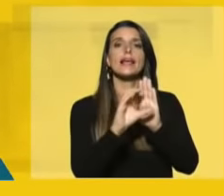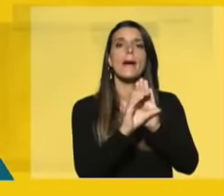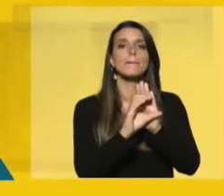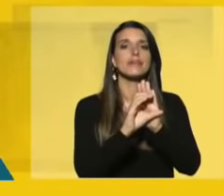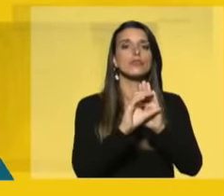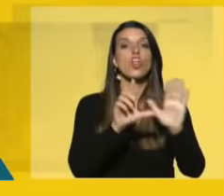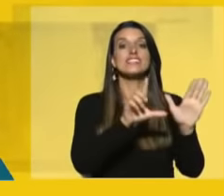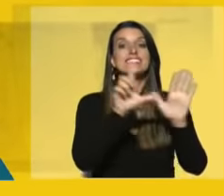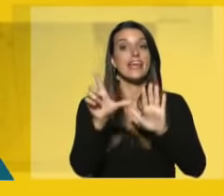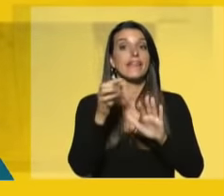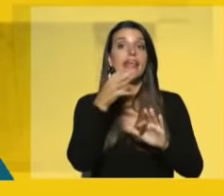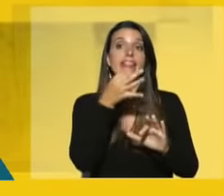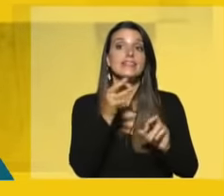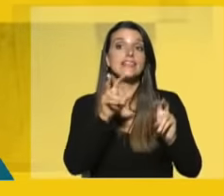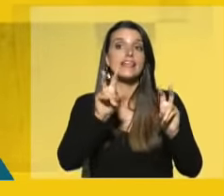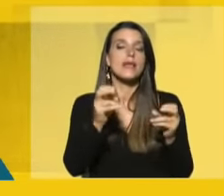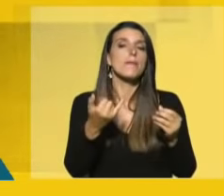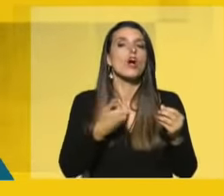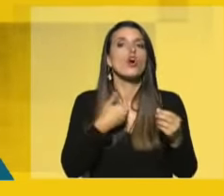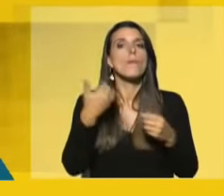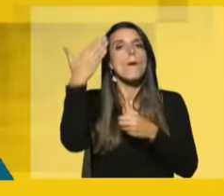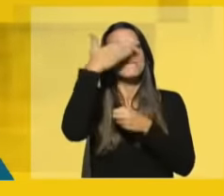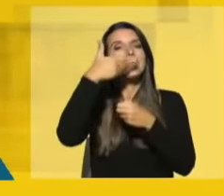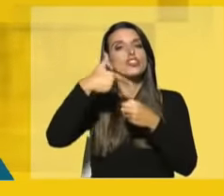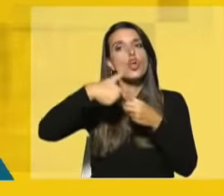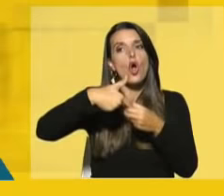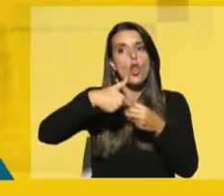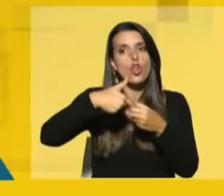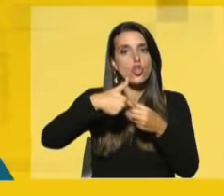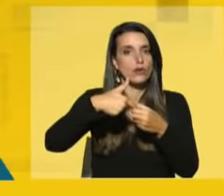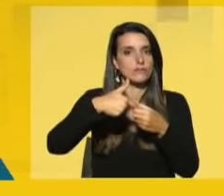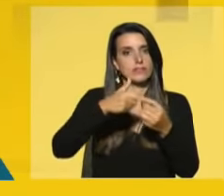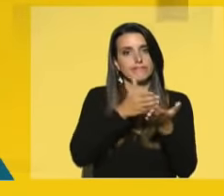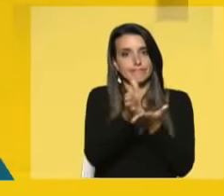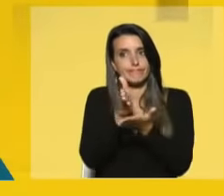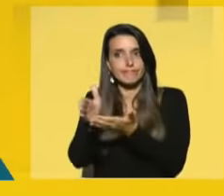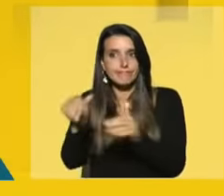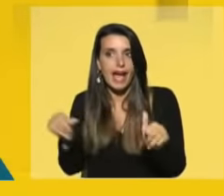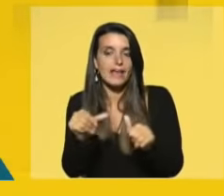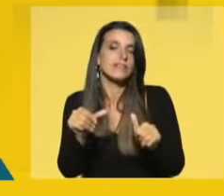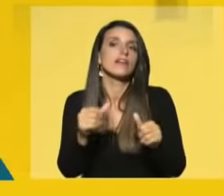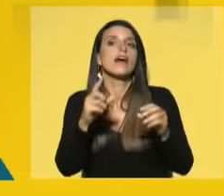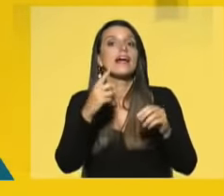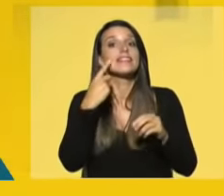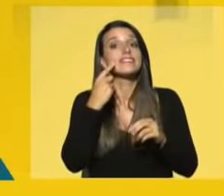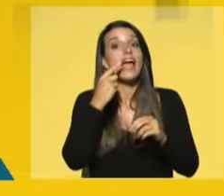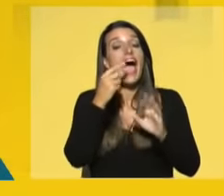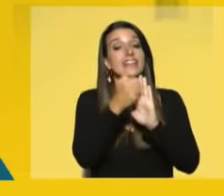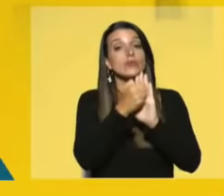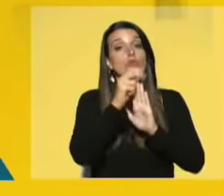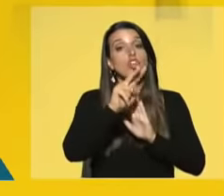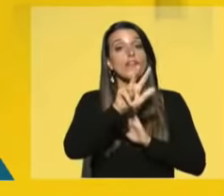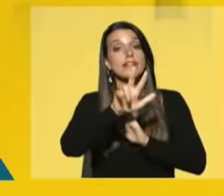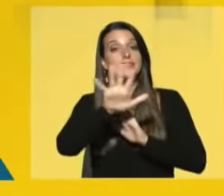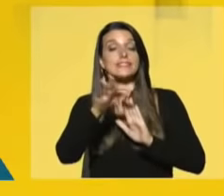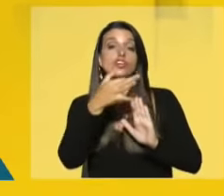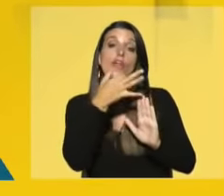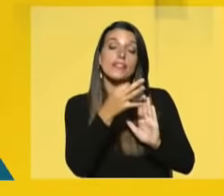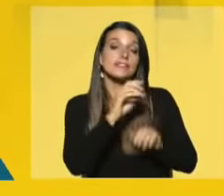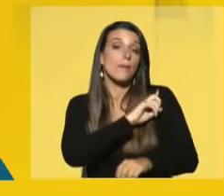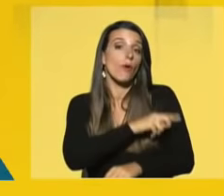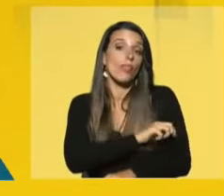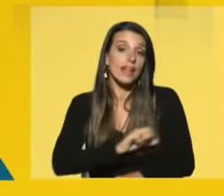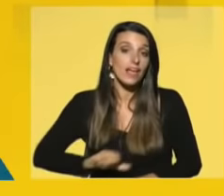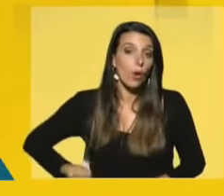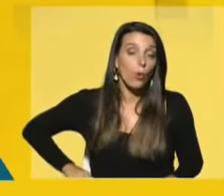séptimo, refiere al mercado de petróleo crudo y derivados. El texto del artículo 235 establece que el Poder